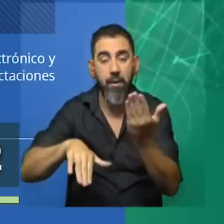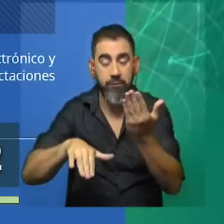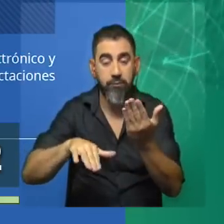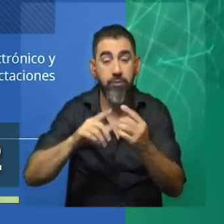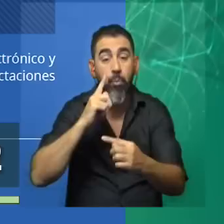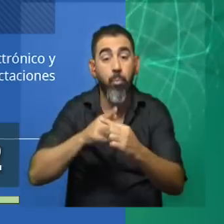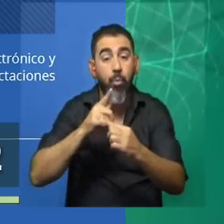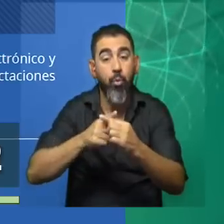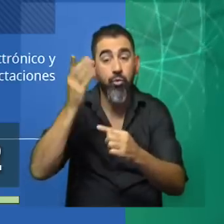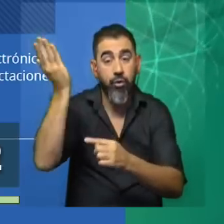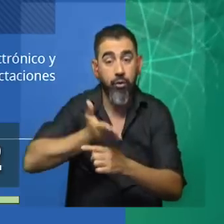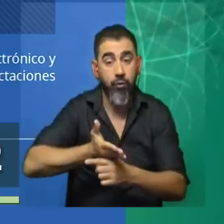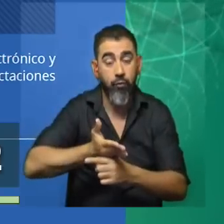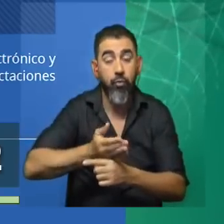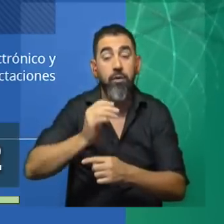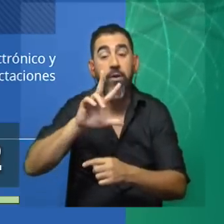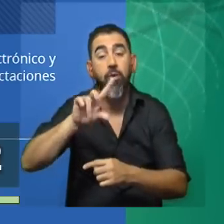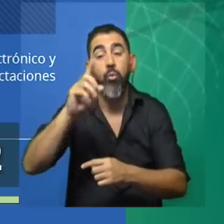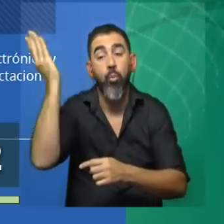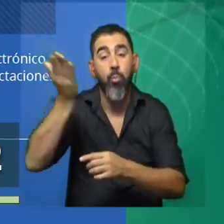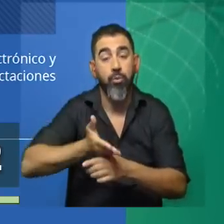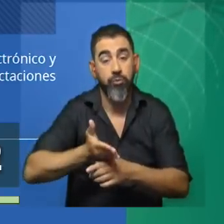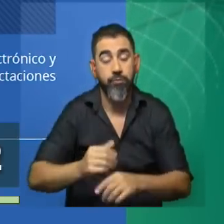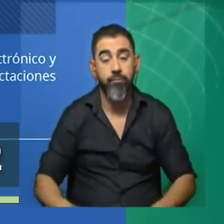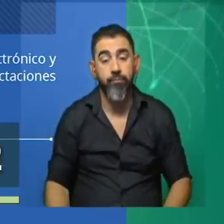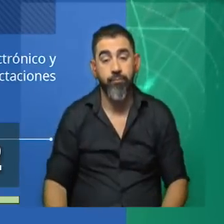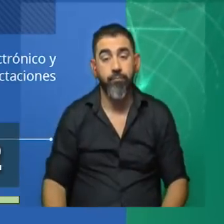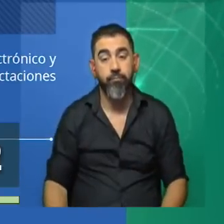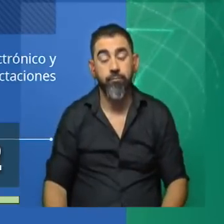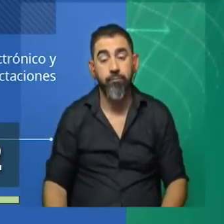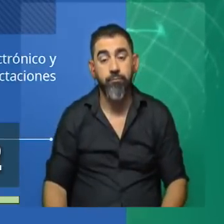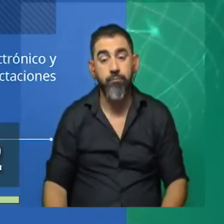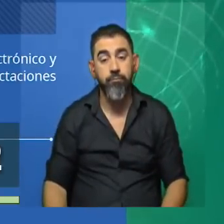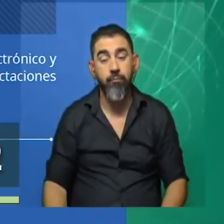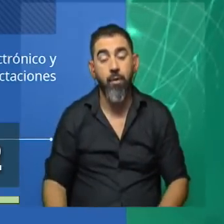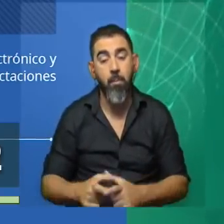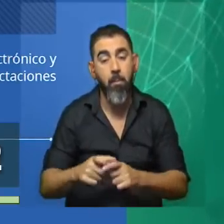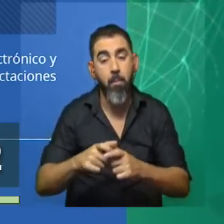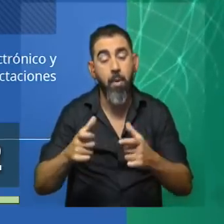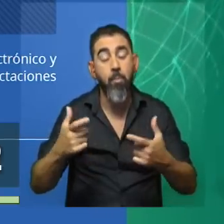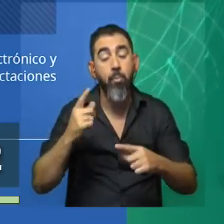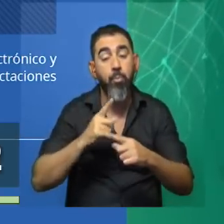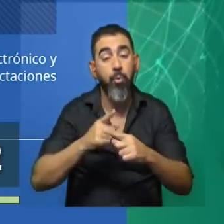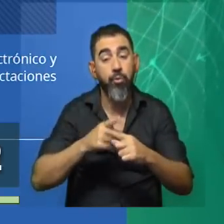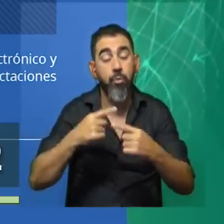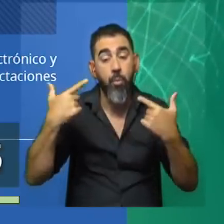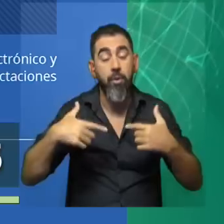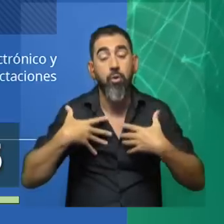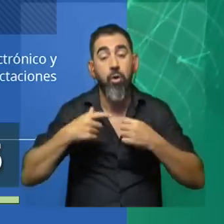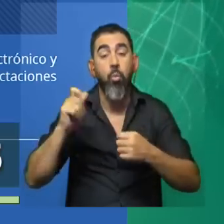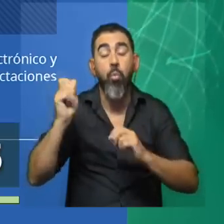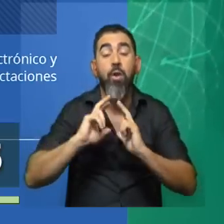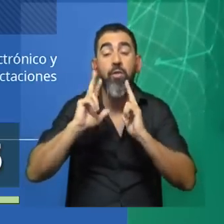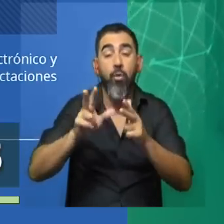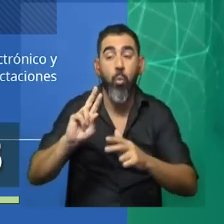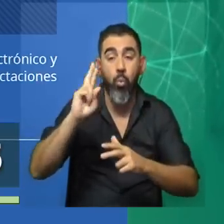positividad de los test realizados, que llegó a 31,5%. Por el aumento pauletino de casos, el Ministro de Salud Pública, Daniel Salinas, dijo que